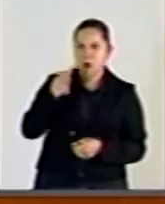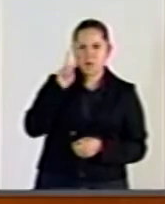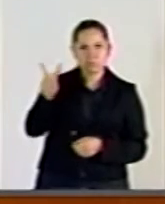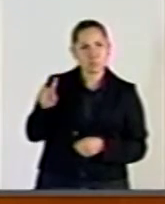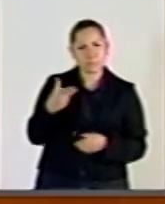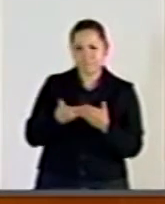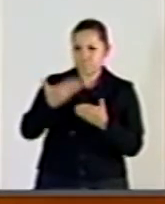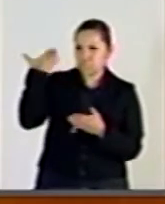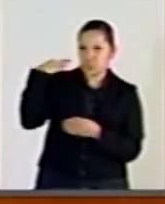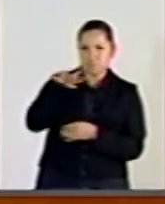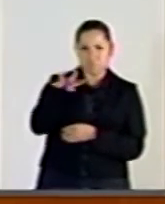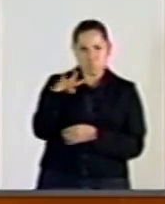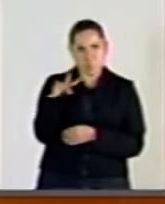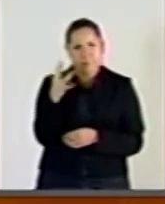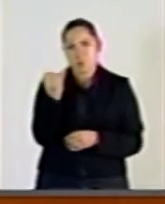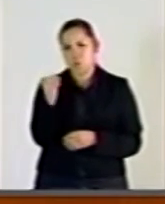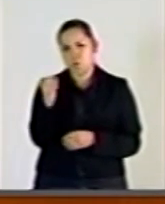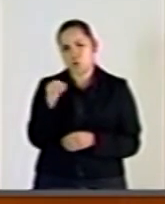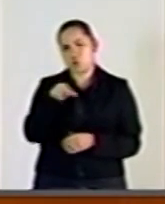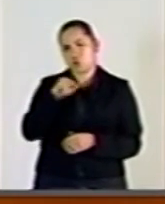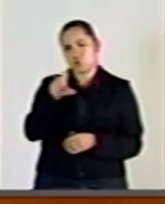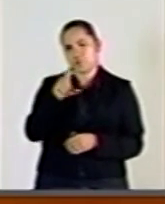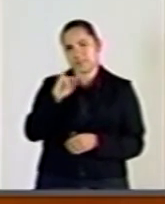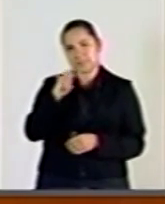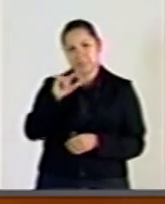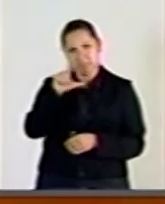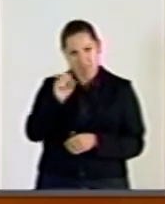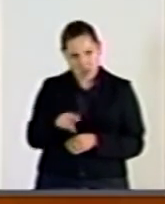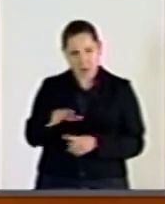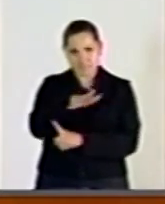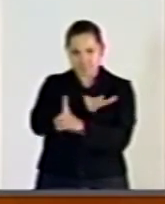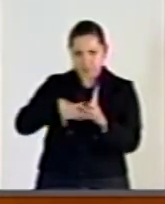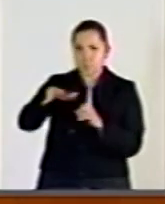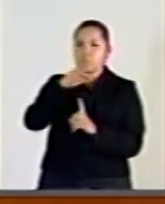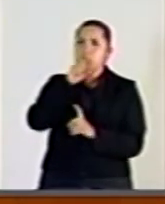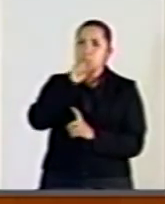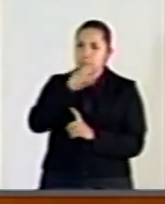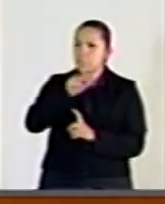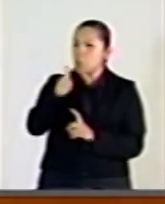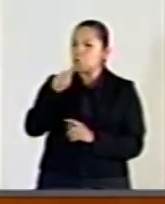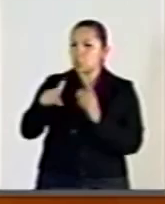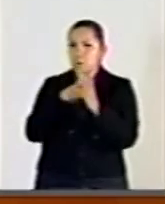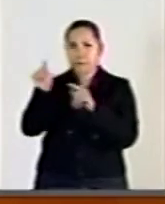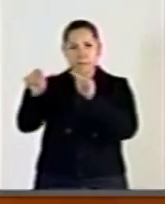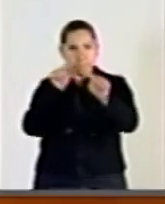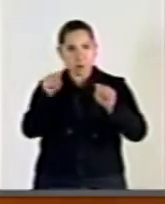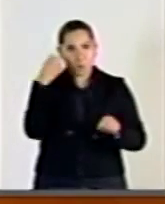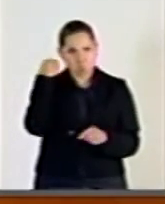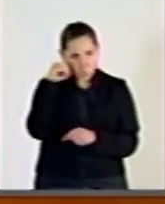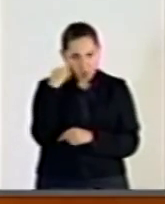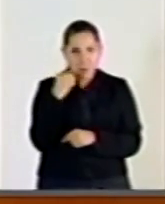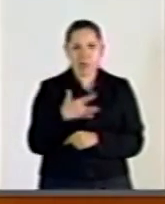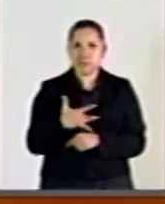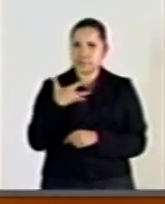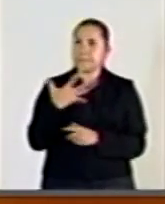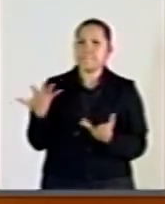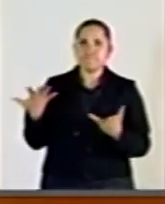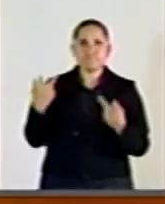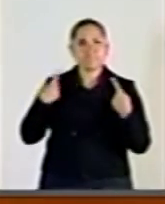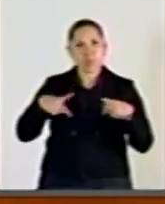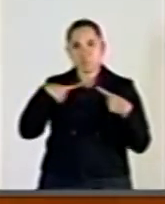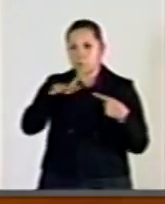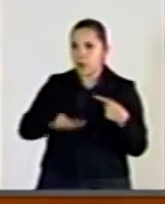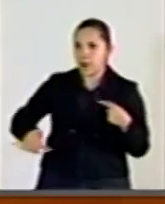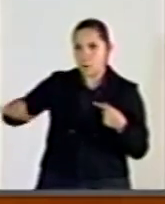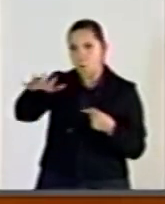de junio en la comunidad de Nochistlán y en otras regiones del Estado de Oaxaca. Se solidariza con el pueblo de Oaxaca